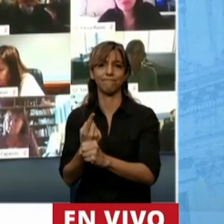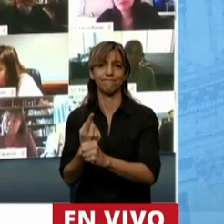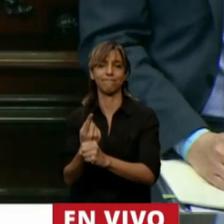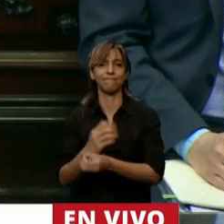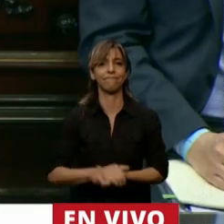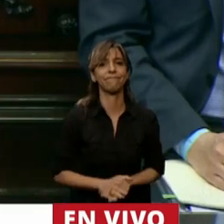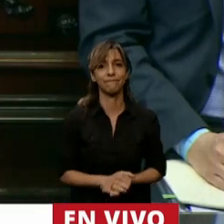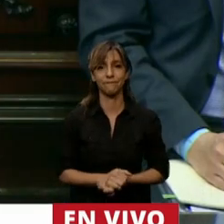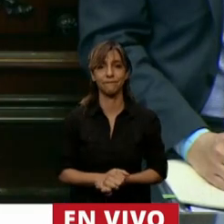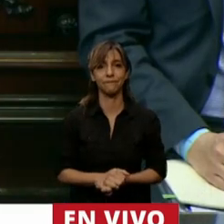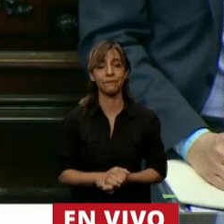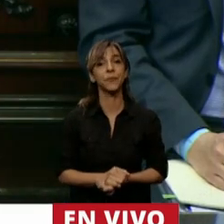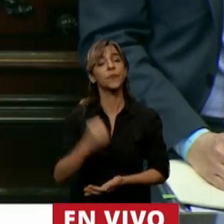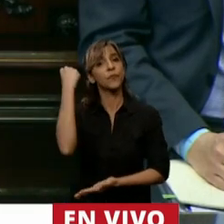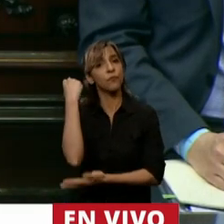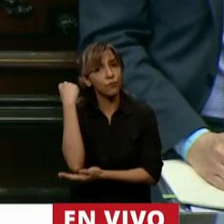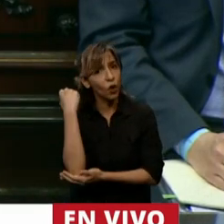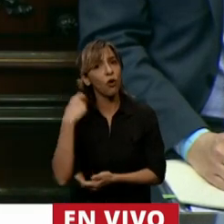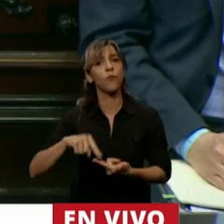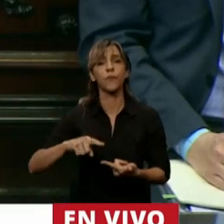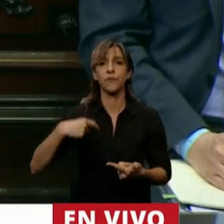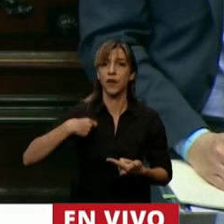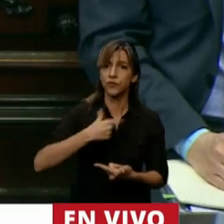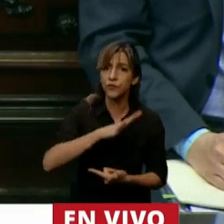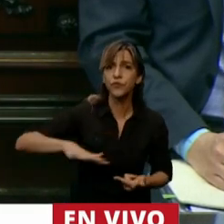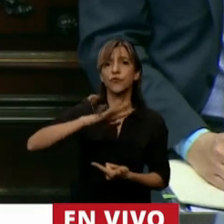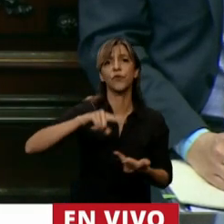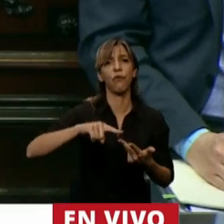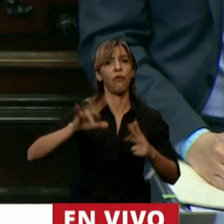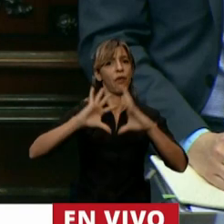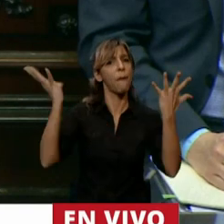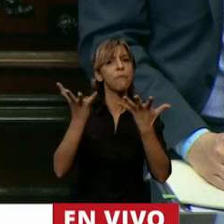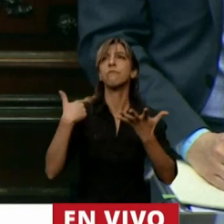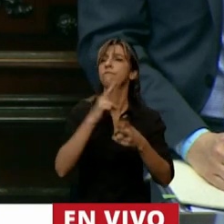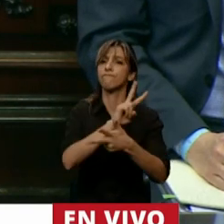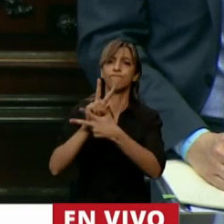sostenibilidad económica sostenibilidad social y sostenibilidad ambiental